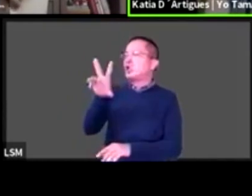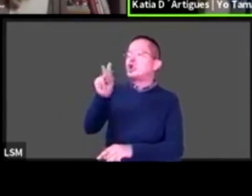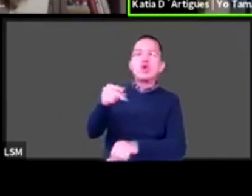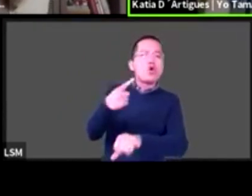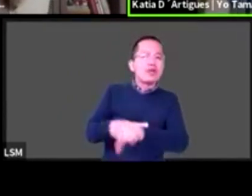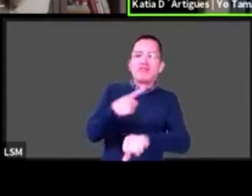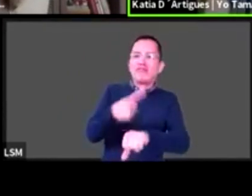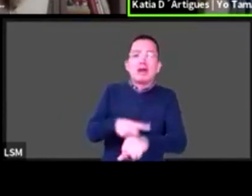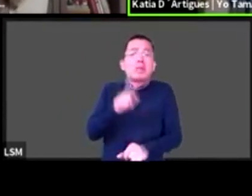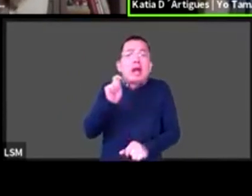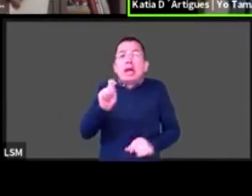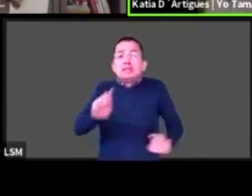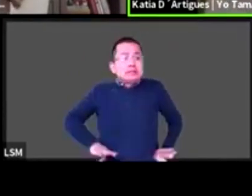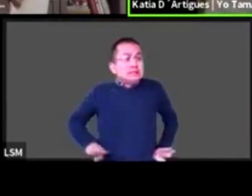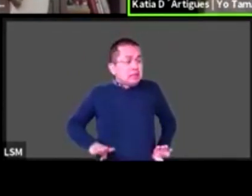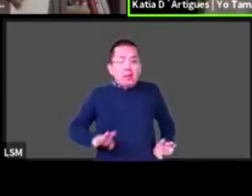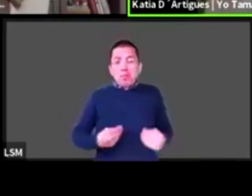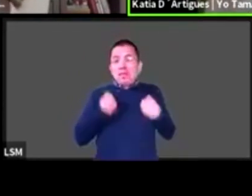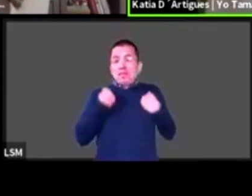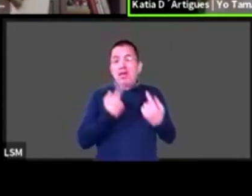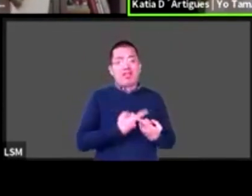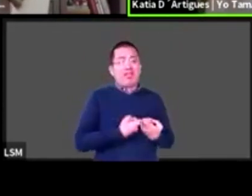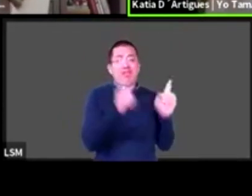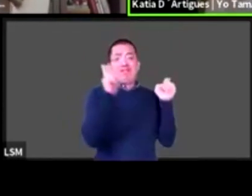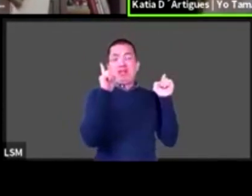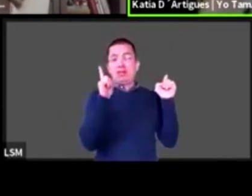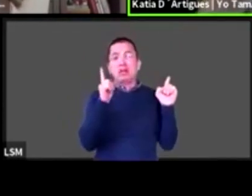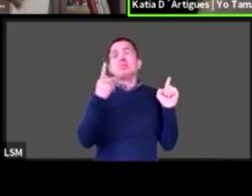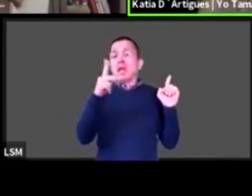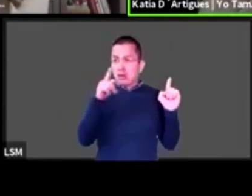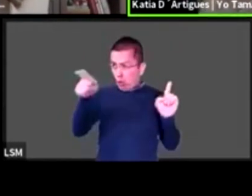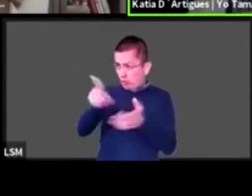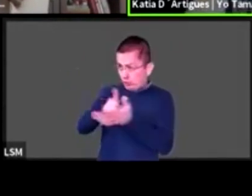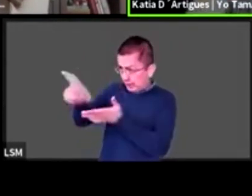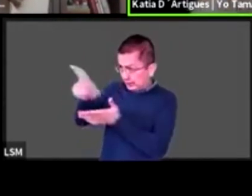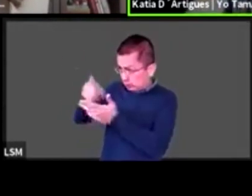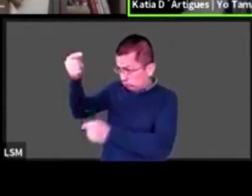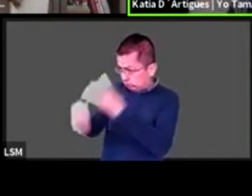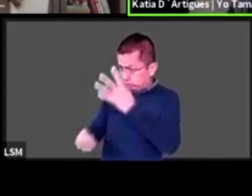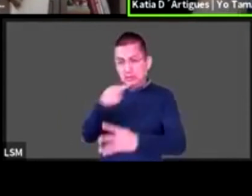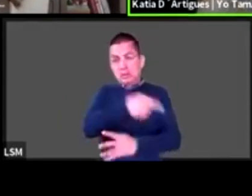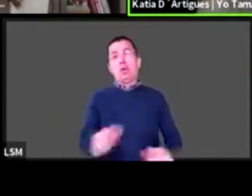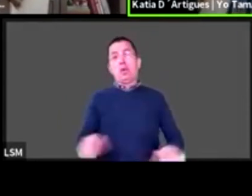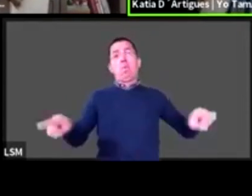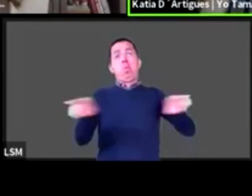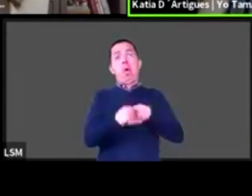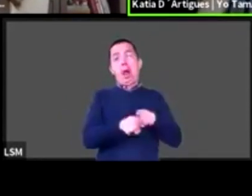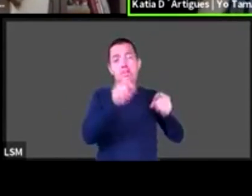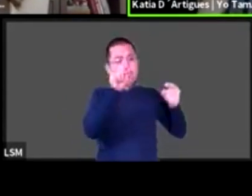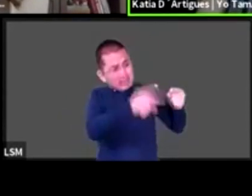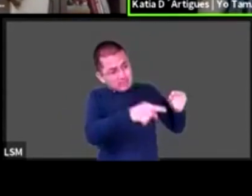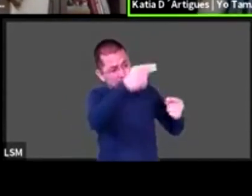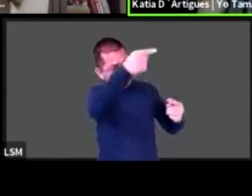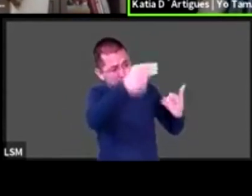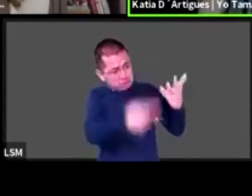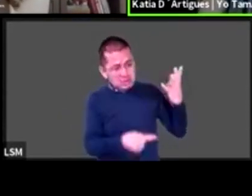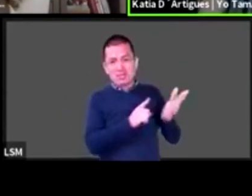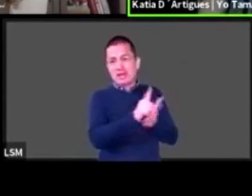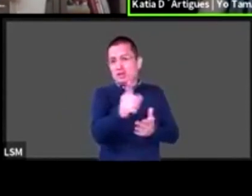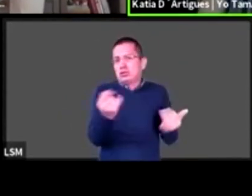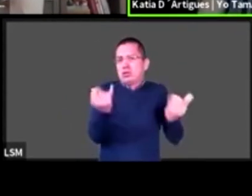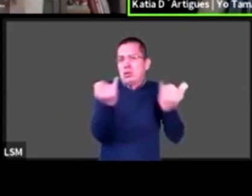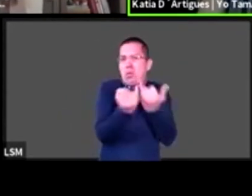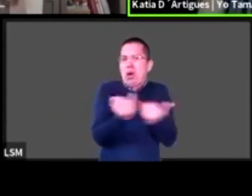las demás personas. Pero que es la sociedad la que pone barreras, que impiden que accedan a esos derechos. O sea,